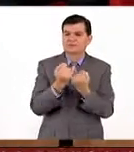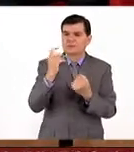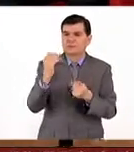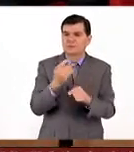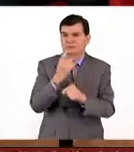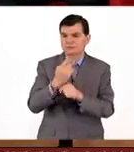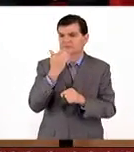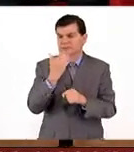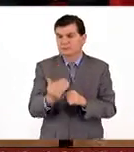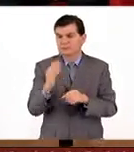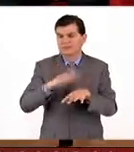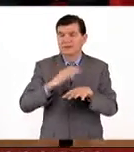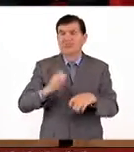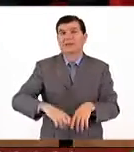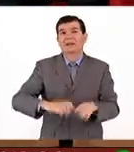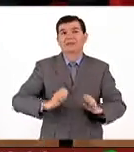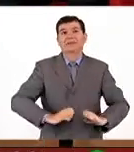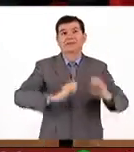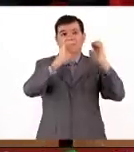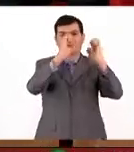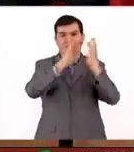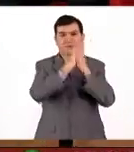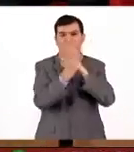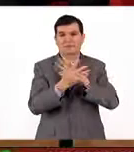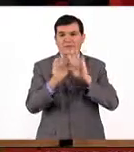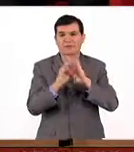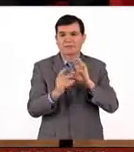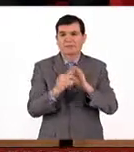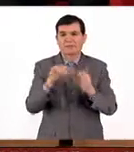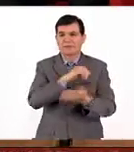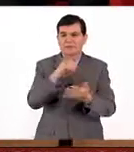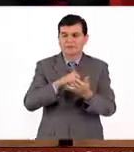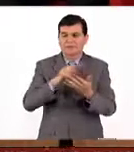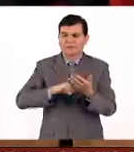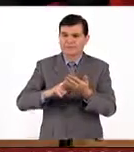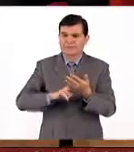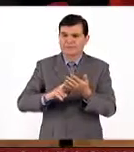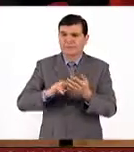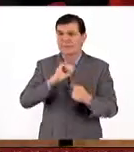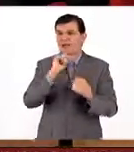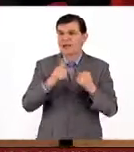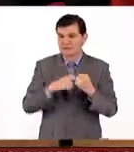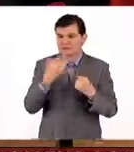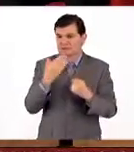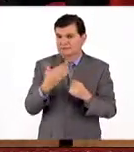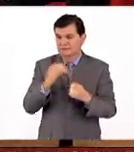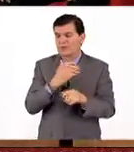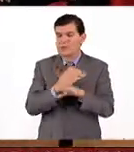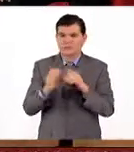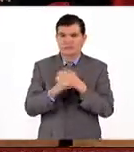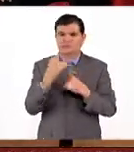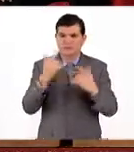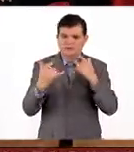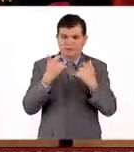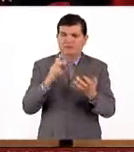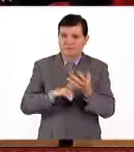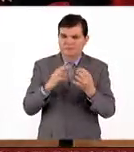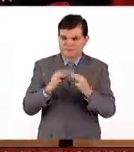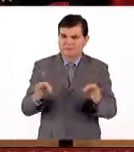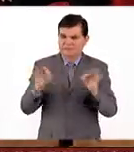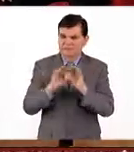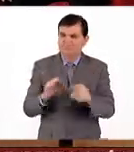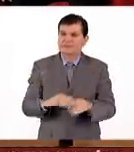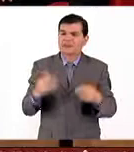gran opción porque los edificios se podrían convertir en pequeñas islas verdes. Algo es algo más. No, cualquier cosa, cualquier esfuerzo vale la pena.